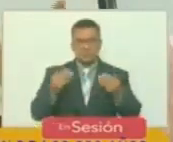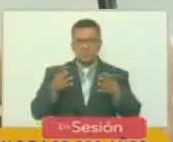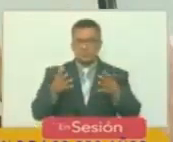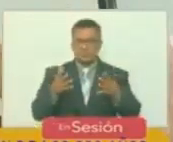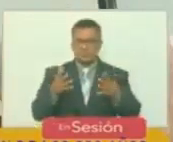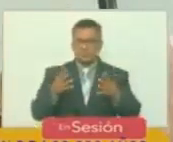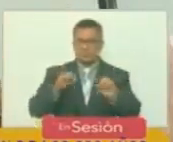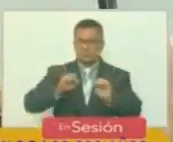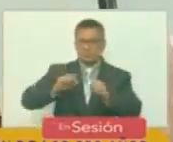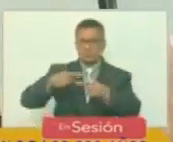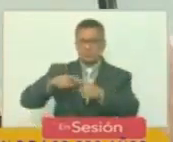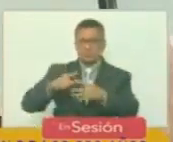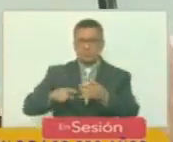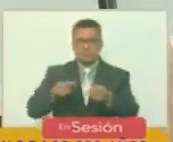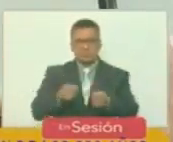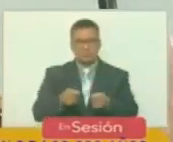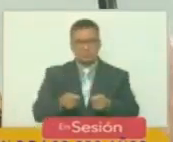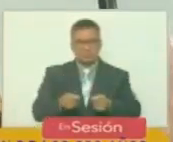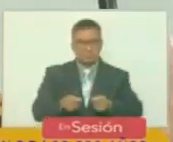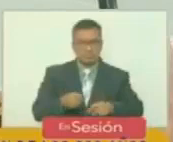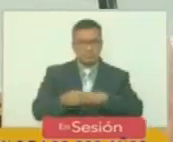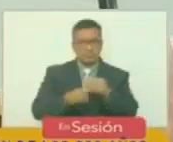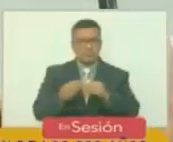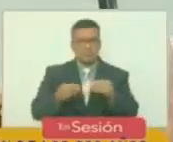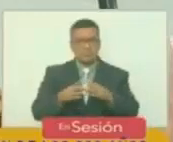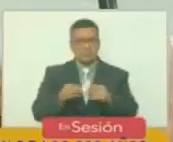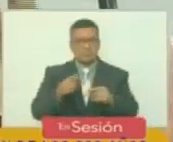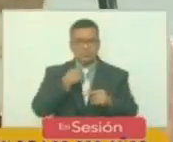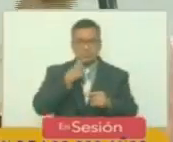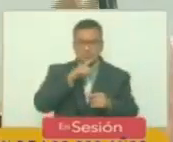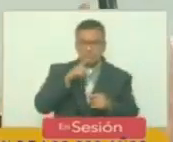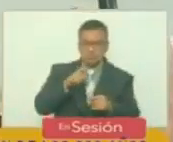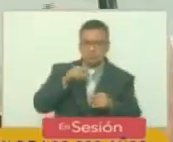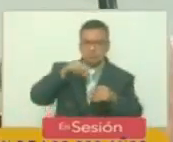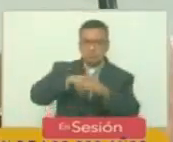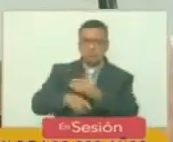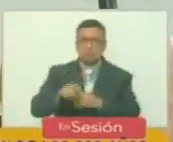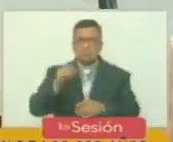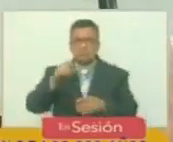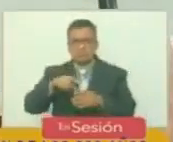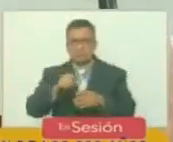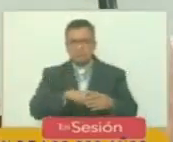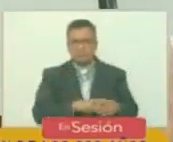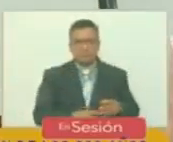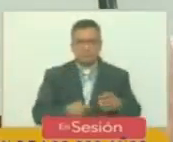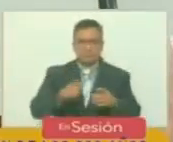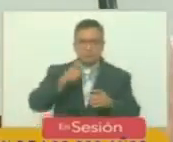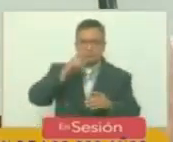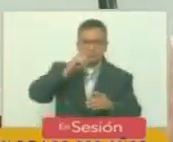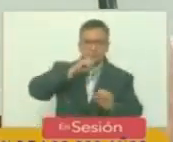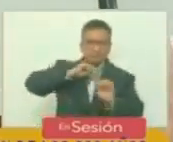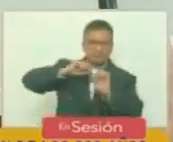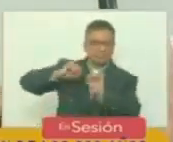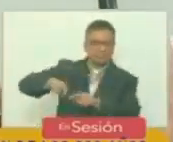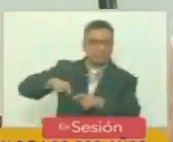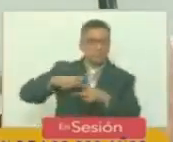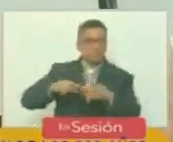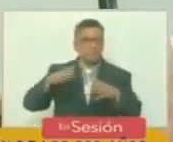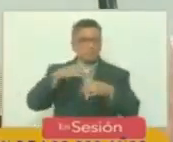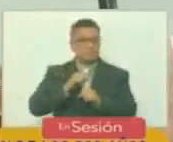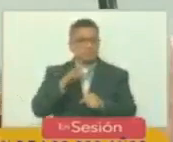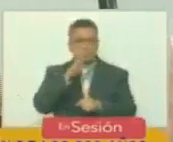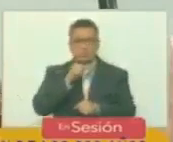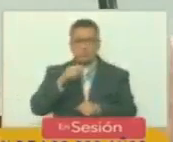estigmas intentaron a través de la intriga sembrar odios sembrar desconfianzas porque la